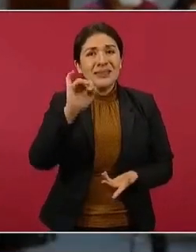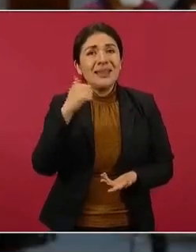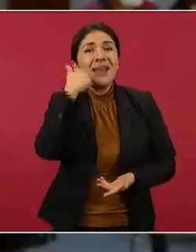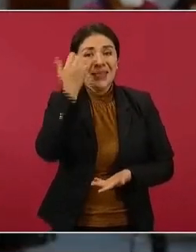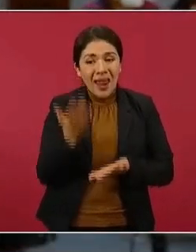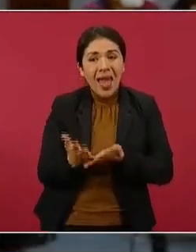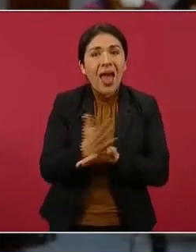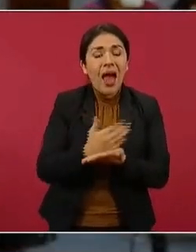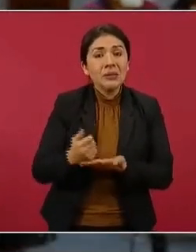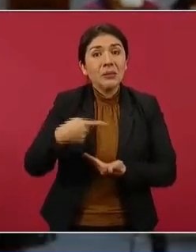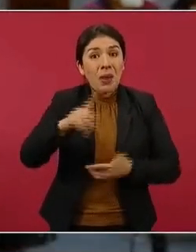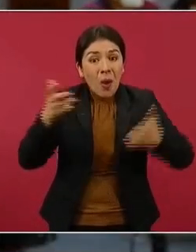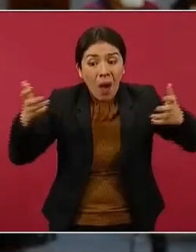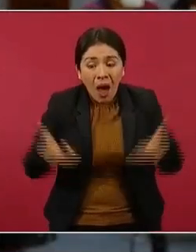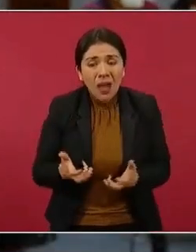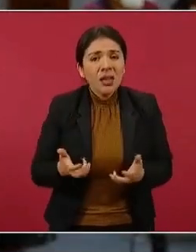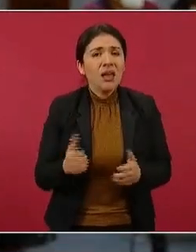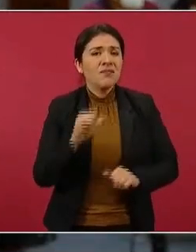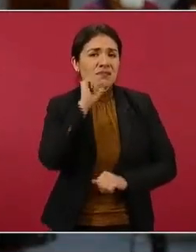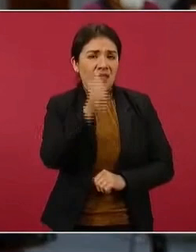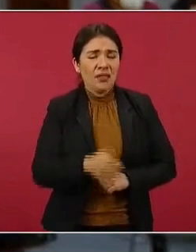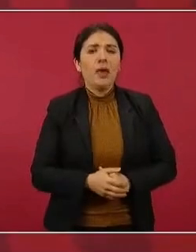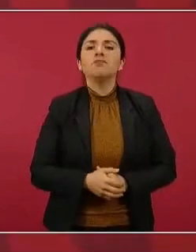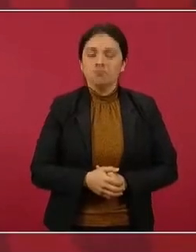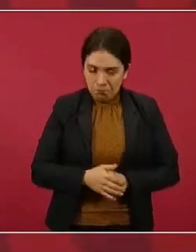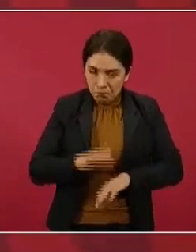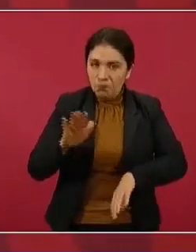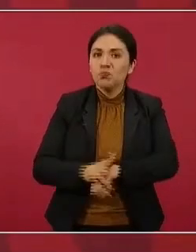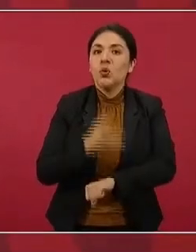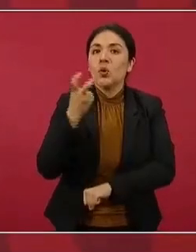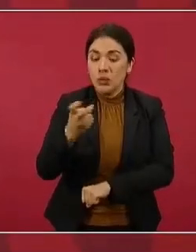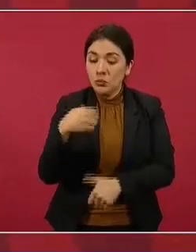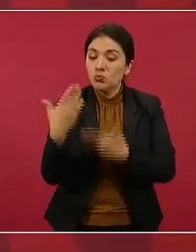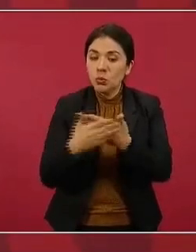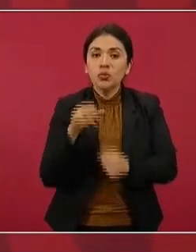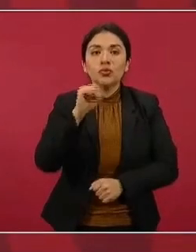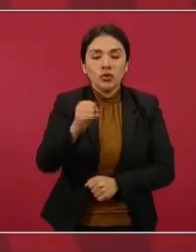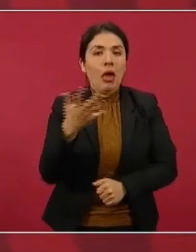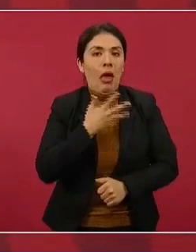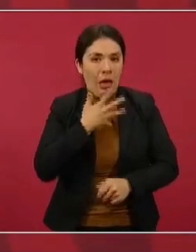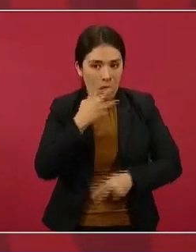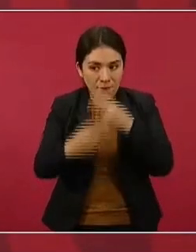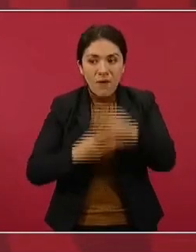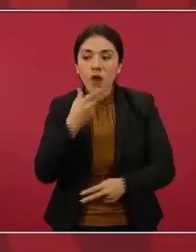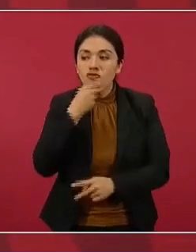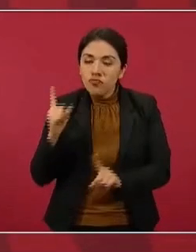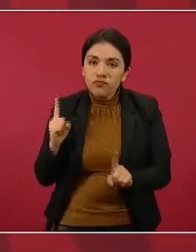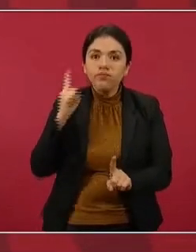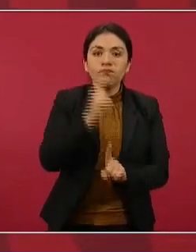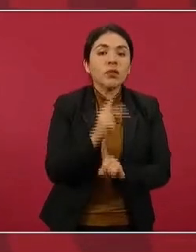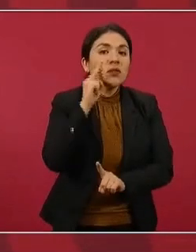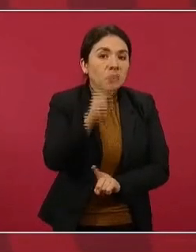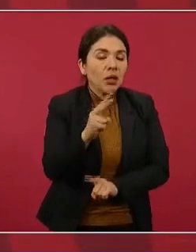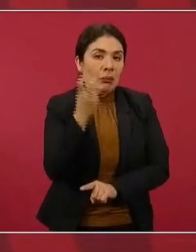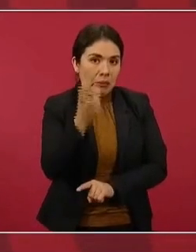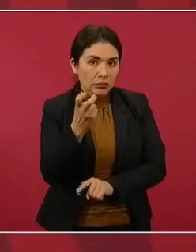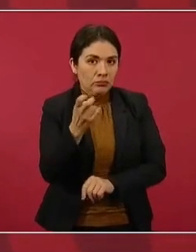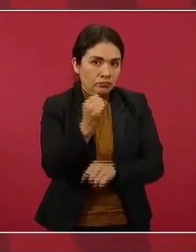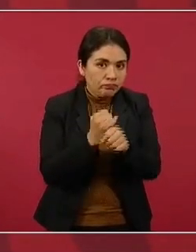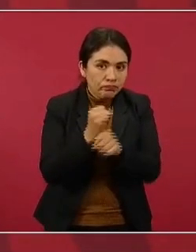pero no hay acción, señor presidente. Por eso, va a haber acción, o sea, va a ir Alejandro a eso.